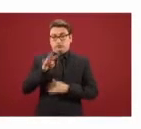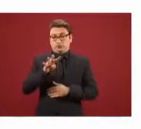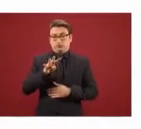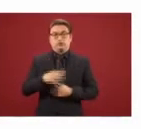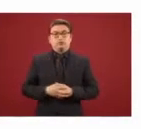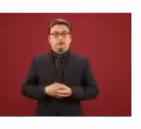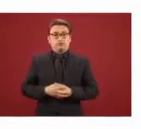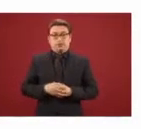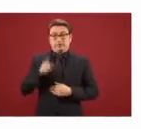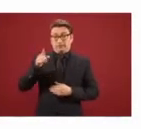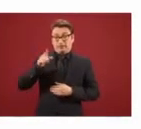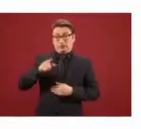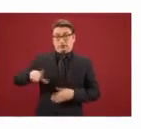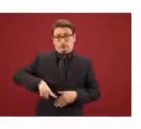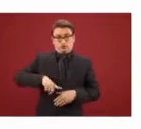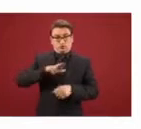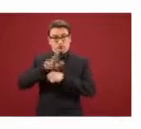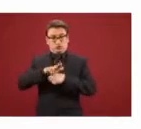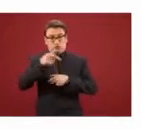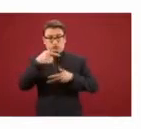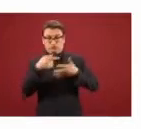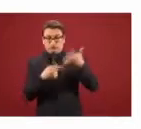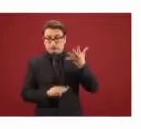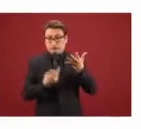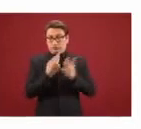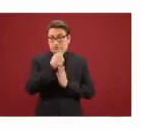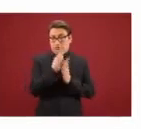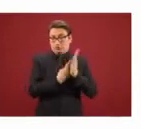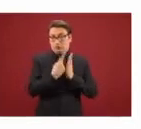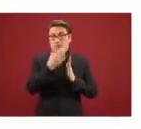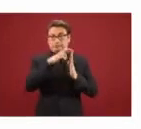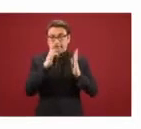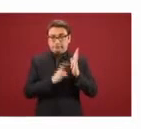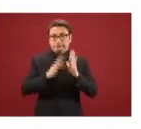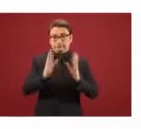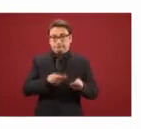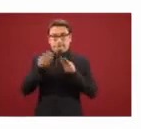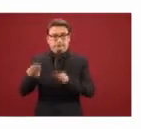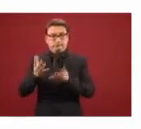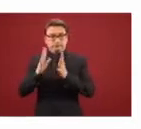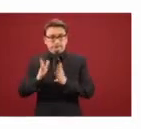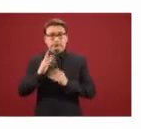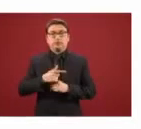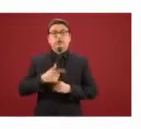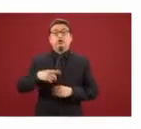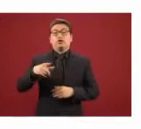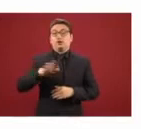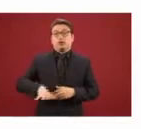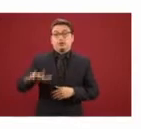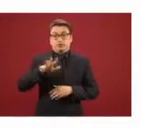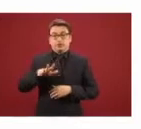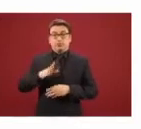al gobierno de Honduras los dinamientos de operación de ambos programas. Ya se seleccionó la propuesta financiera del banco local